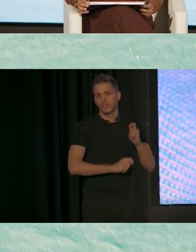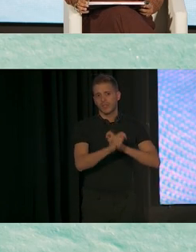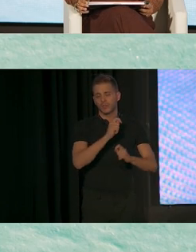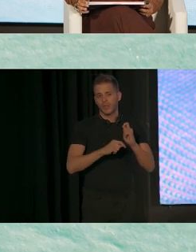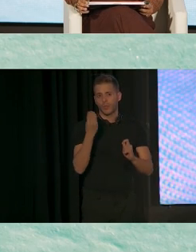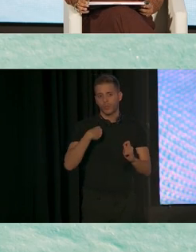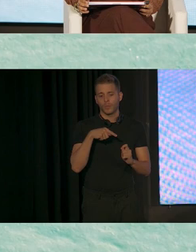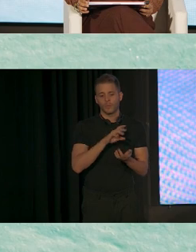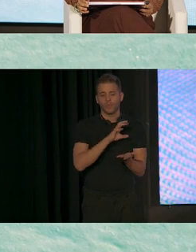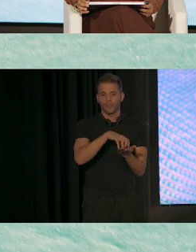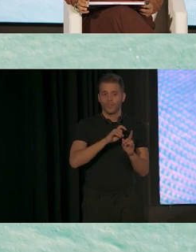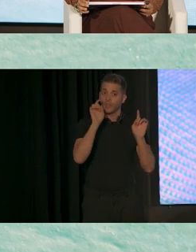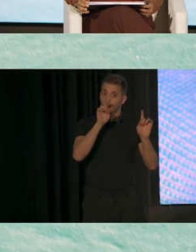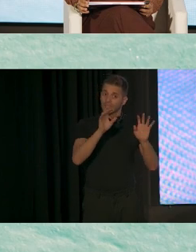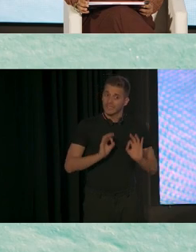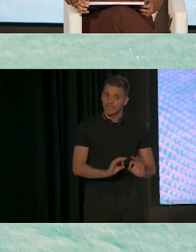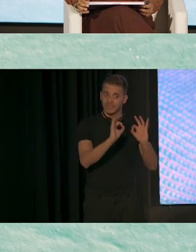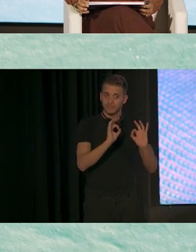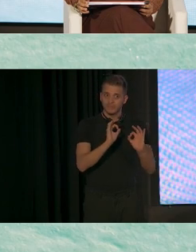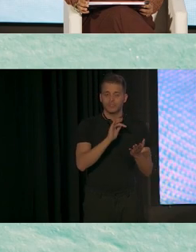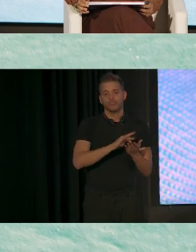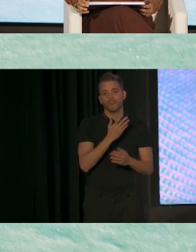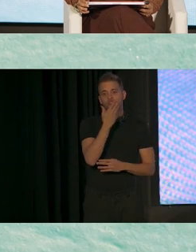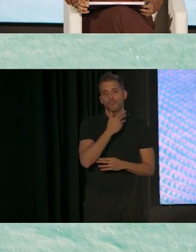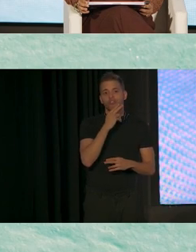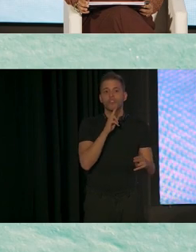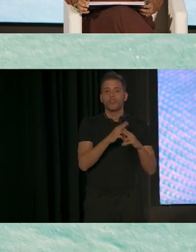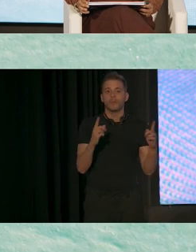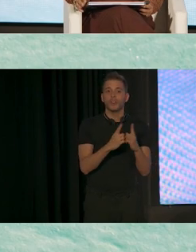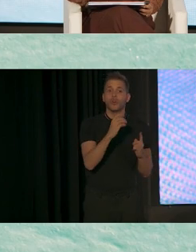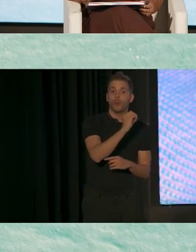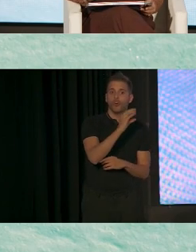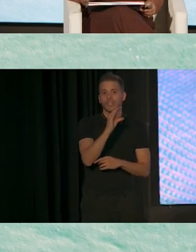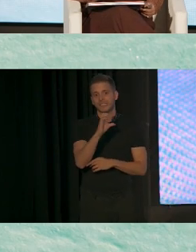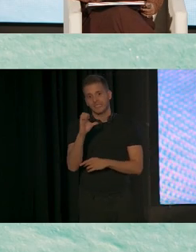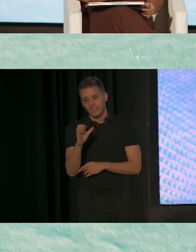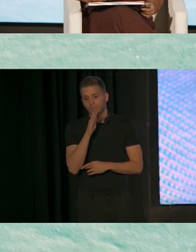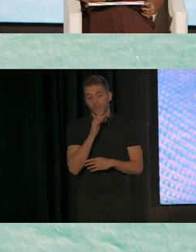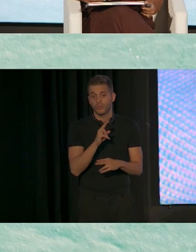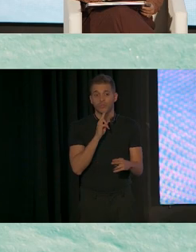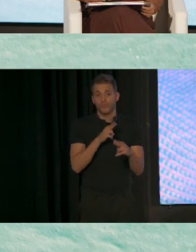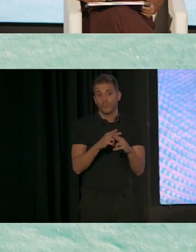con la Oficina de Educación Especial, conocida como OSE por sus seglas en inglés.